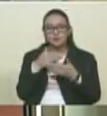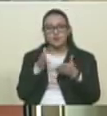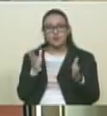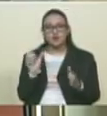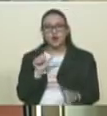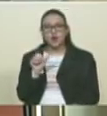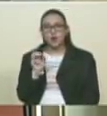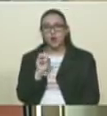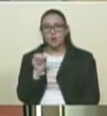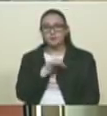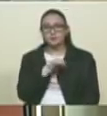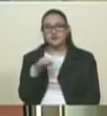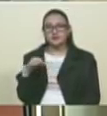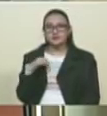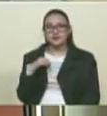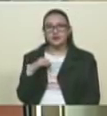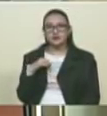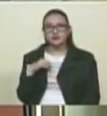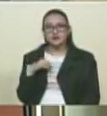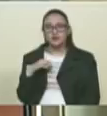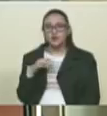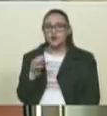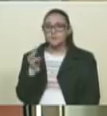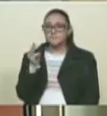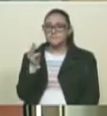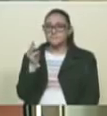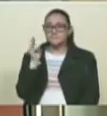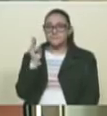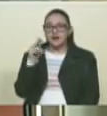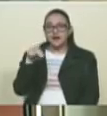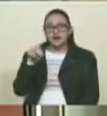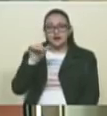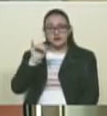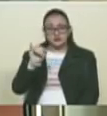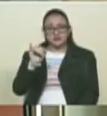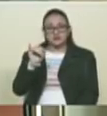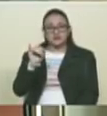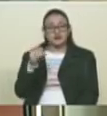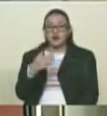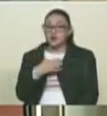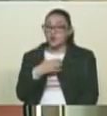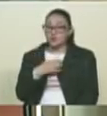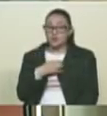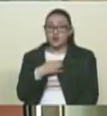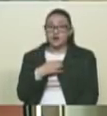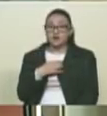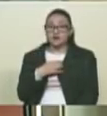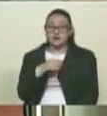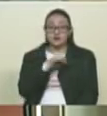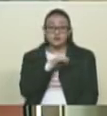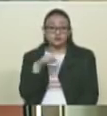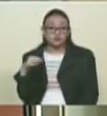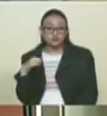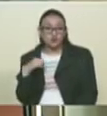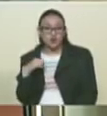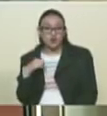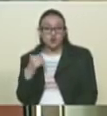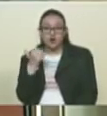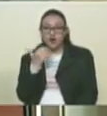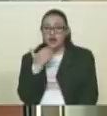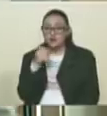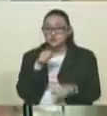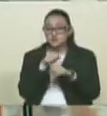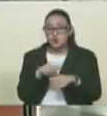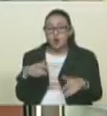o privados y los productores independientes, atención medios de comunicación, no podrán efectuar por cuenta propia ningún tipo de